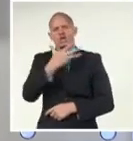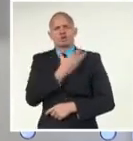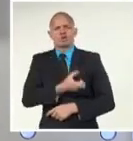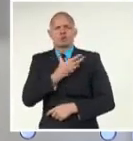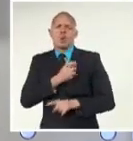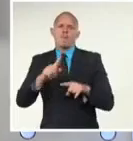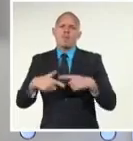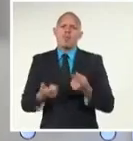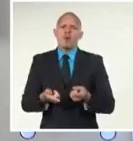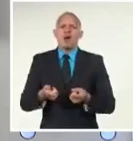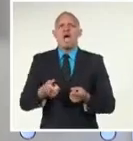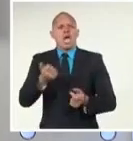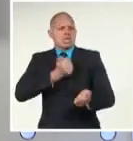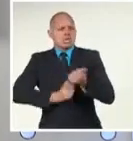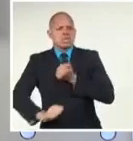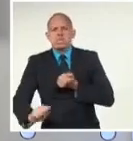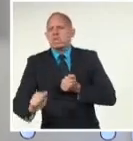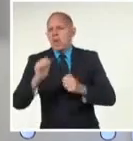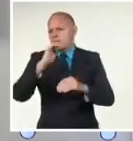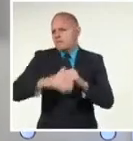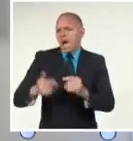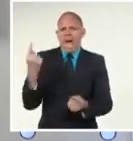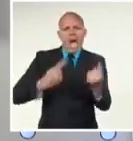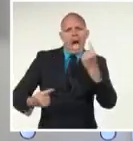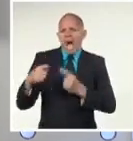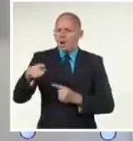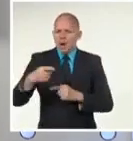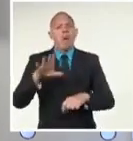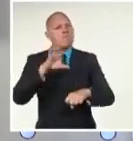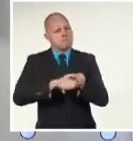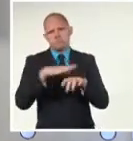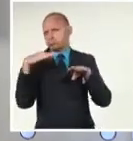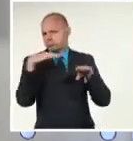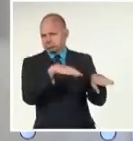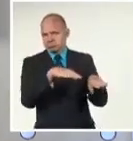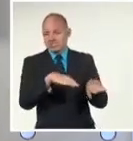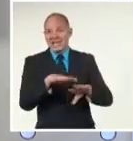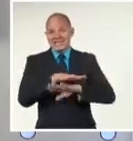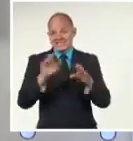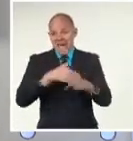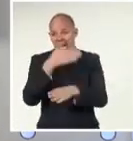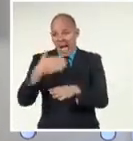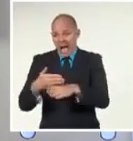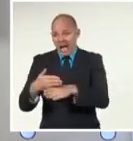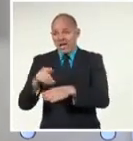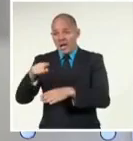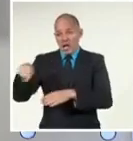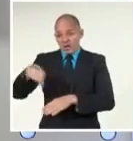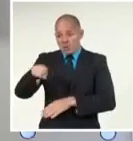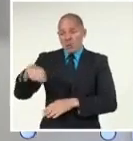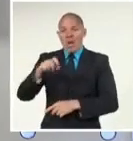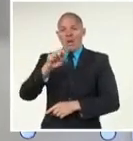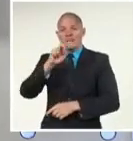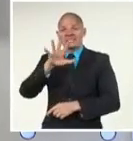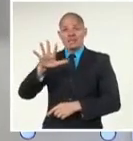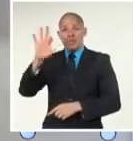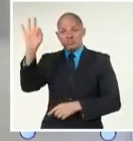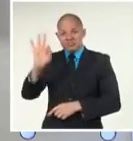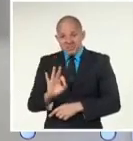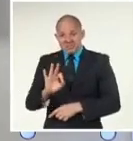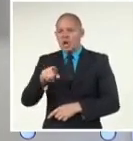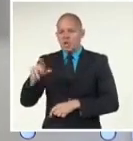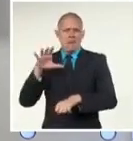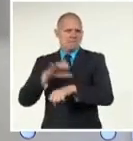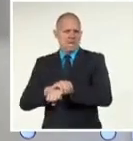teniendo en cuenta que el 25% de la población ha sido detenida por las autoridades de la ocupación en las últimas décadas.